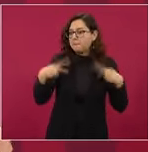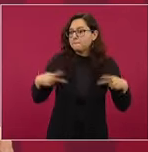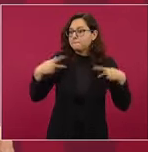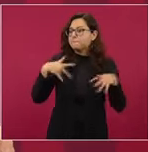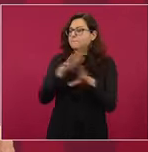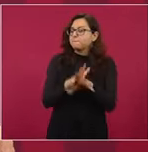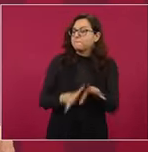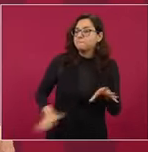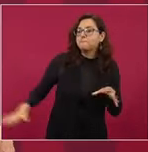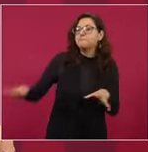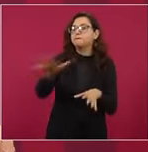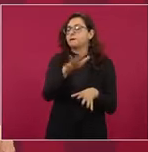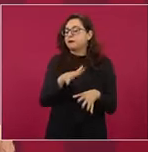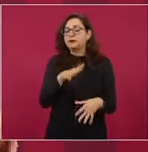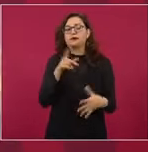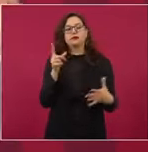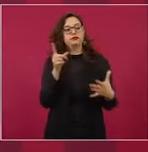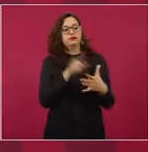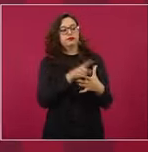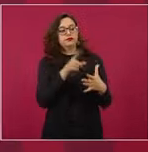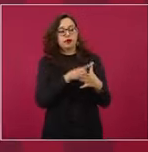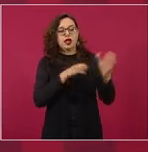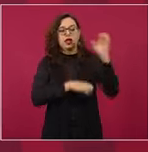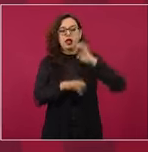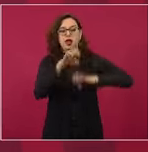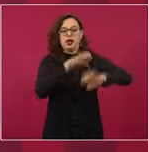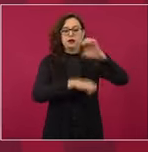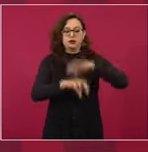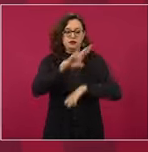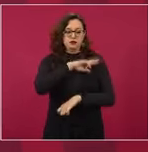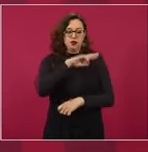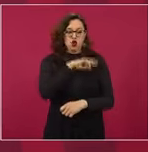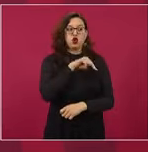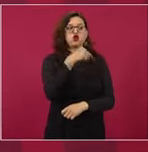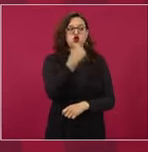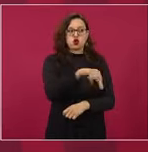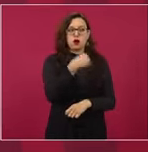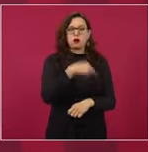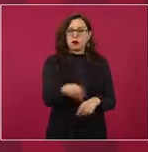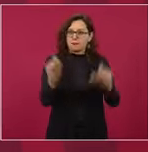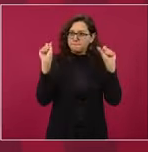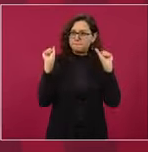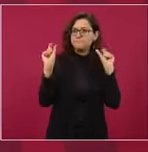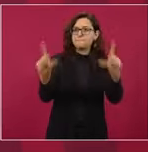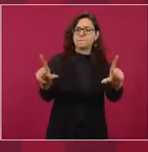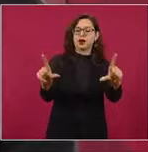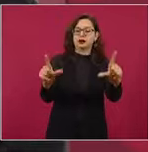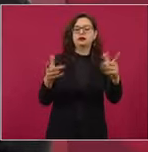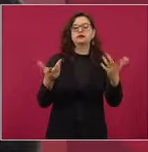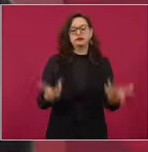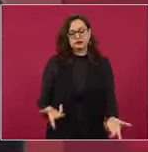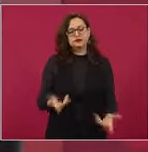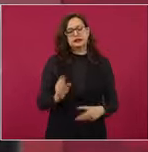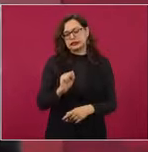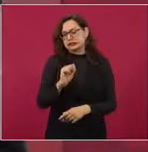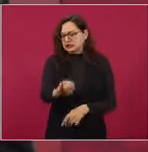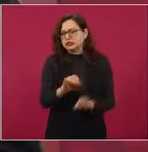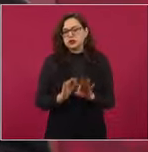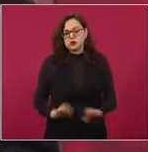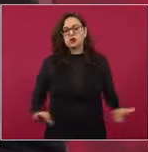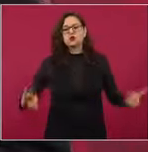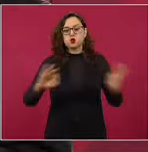porque también así como los trabajadores son muy importantes, si la empresa